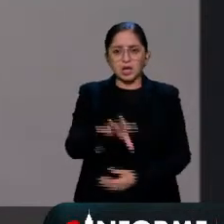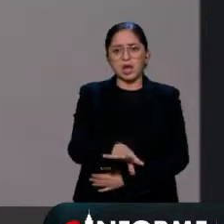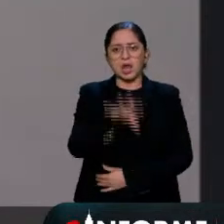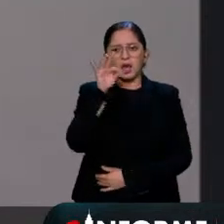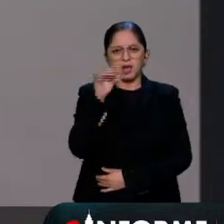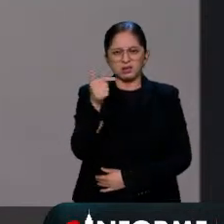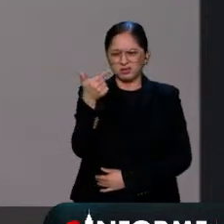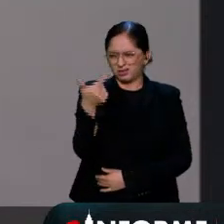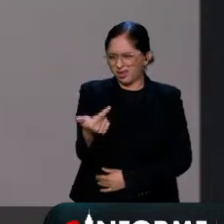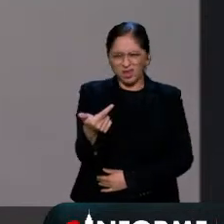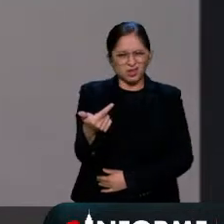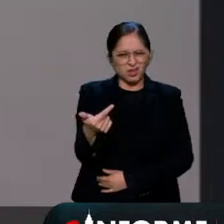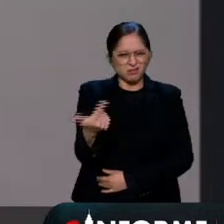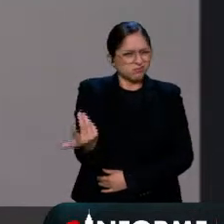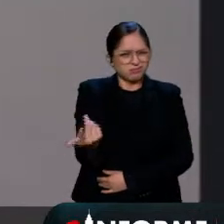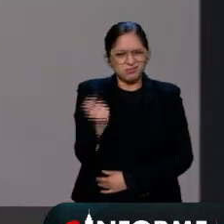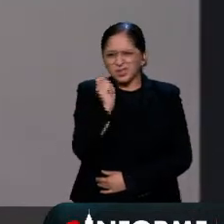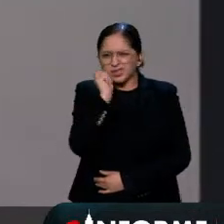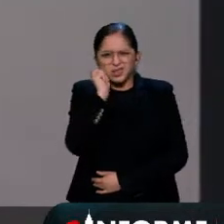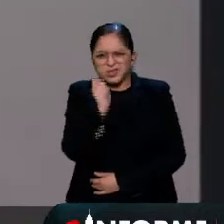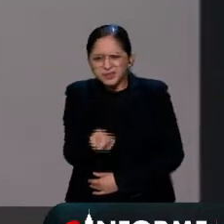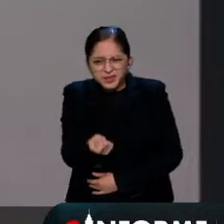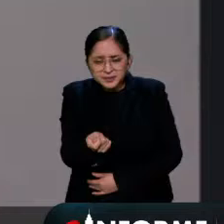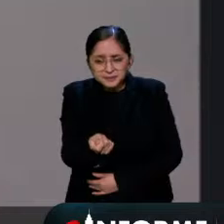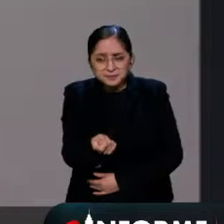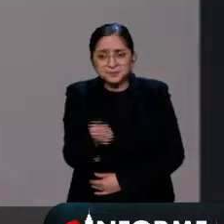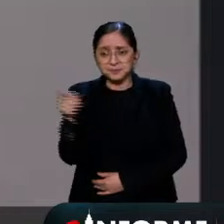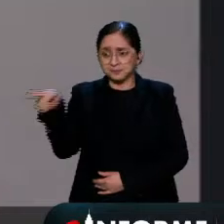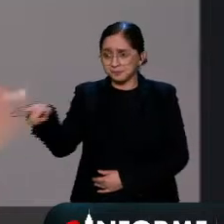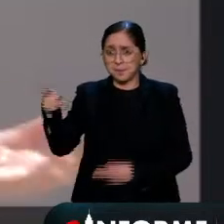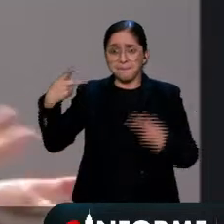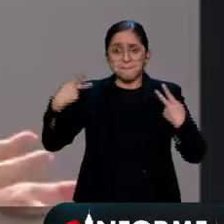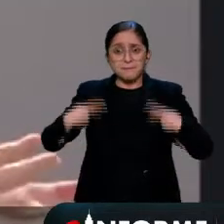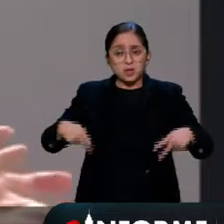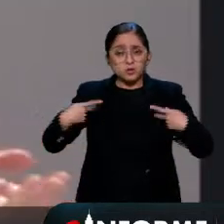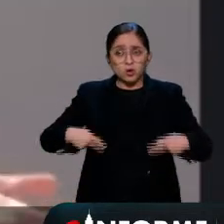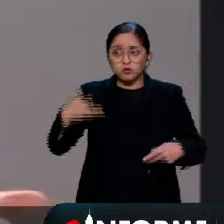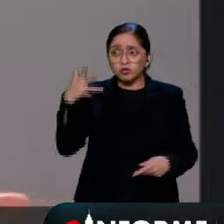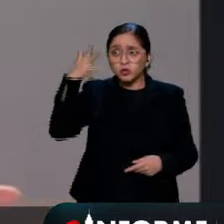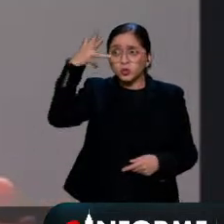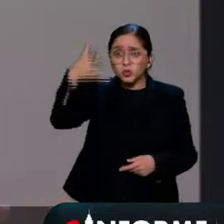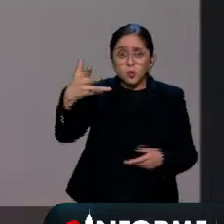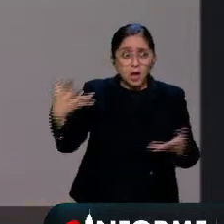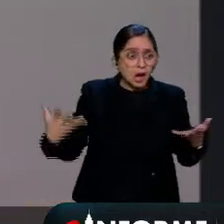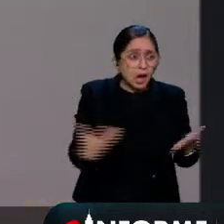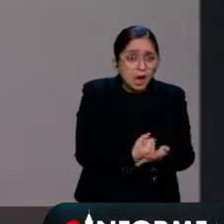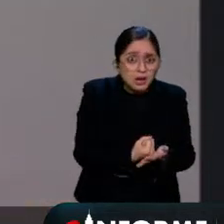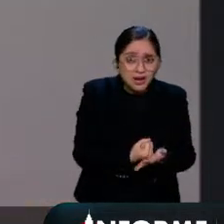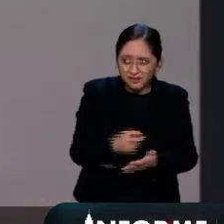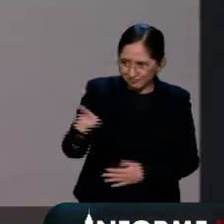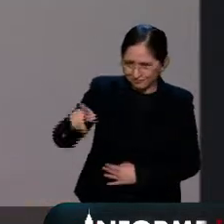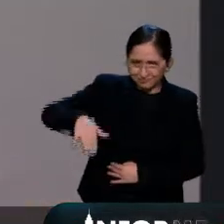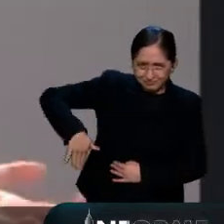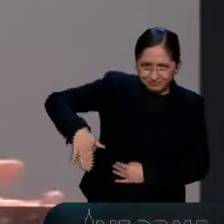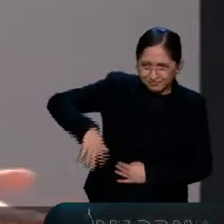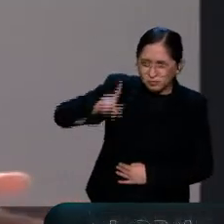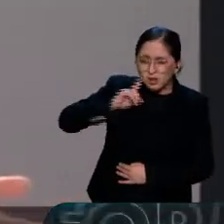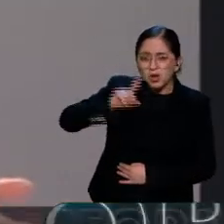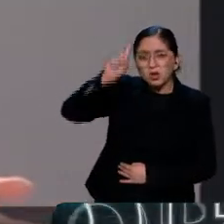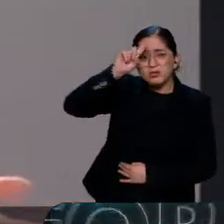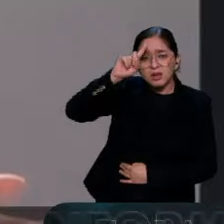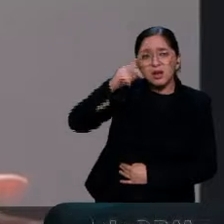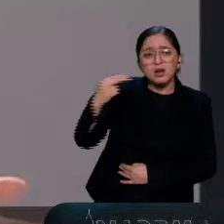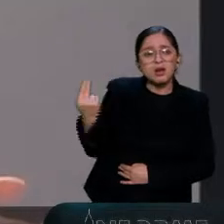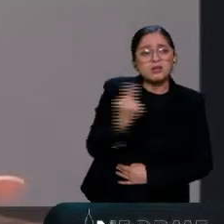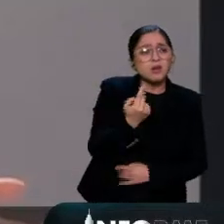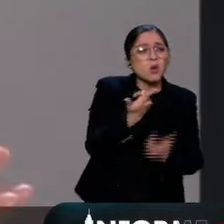¿Qué quiere decir eso? Que esas personas si quieren ganar, como ya lo decía la consejera, pues van a tener que llegar a algún acuerdo